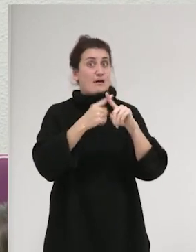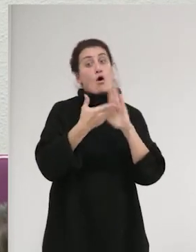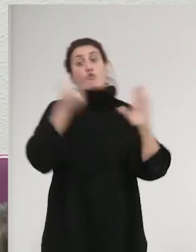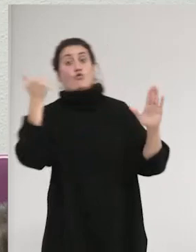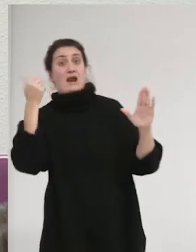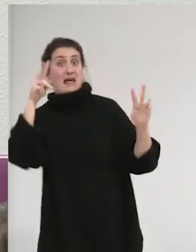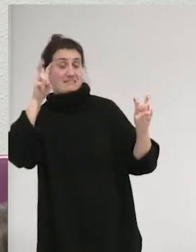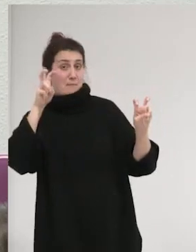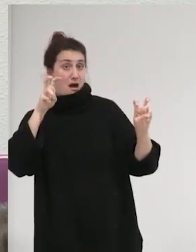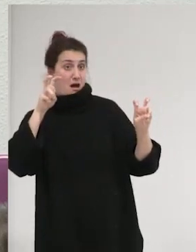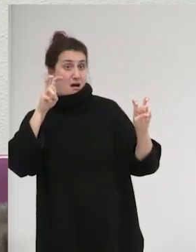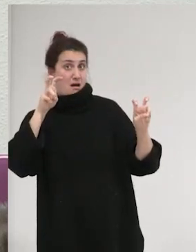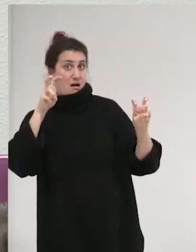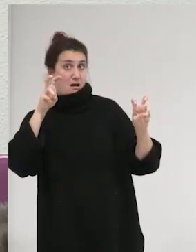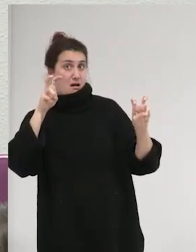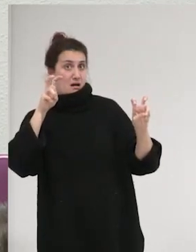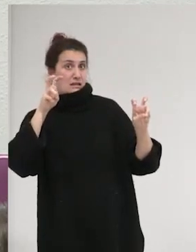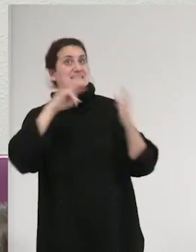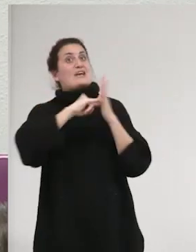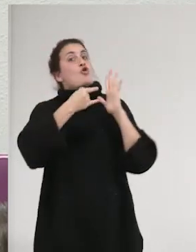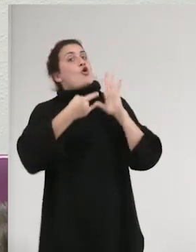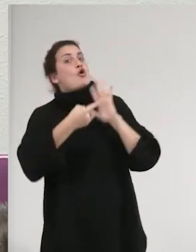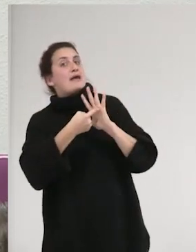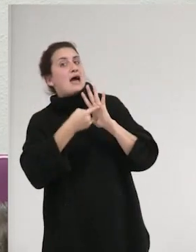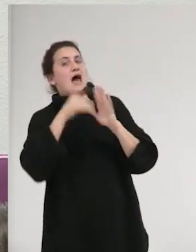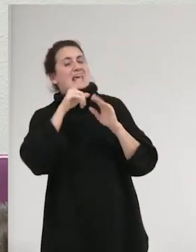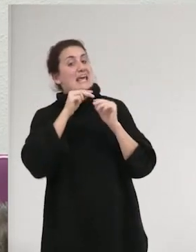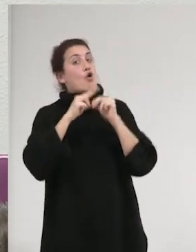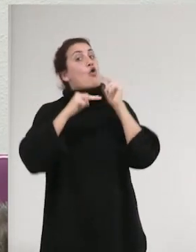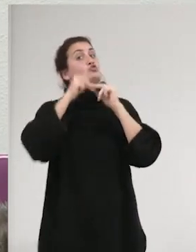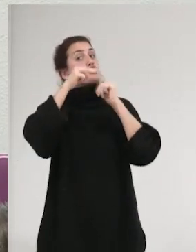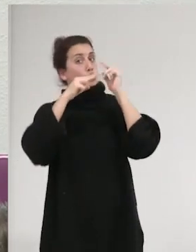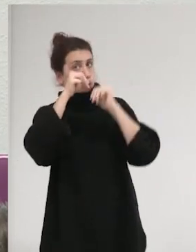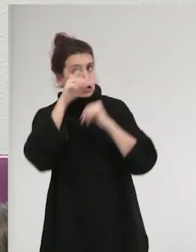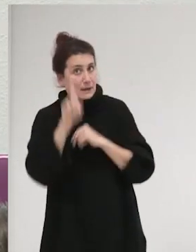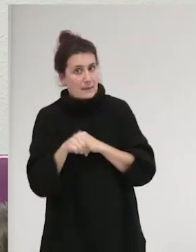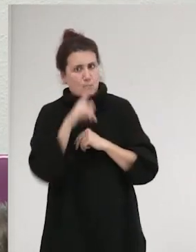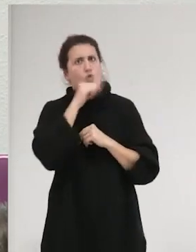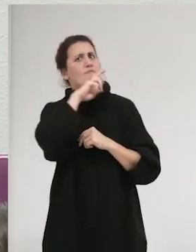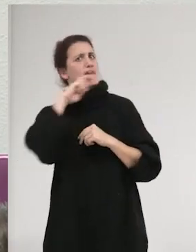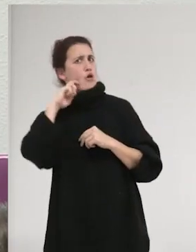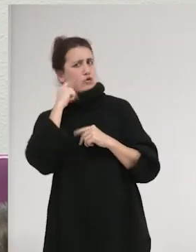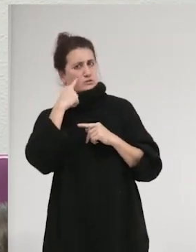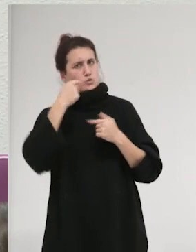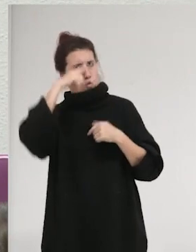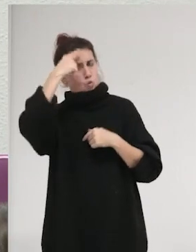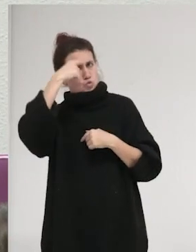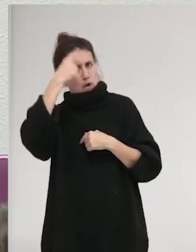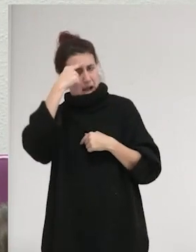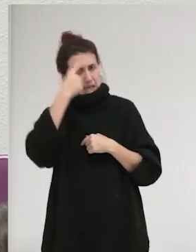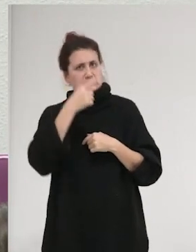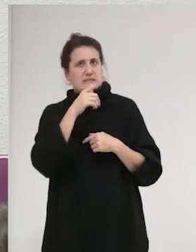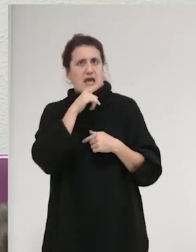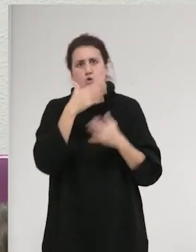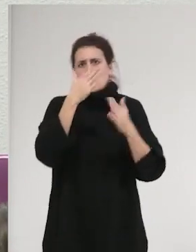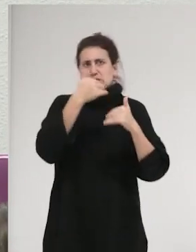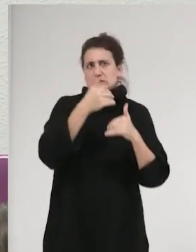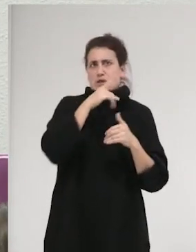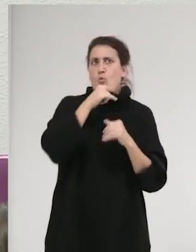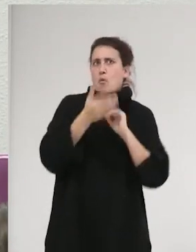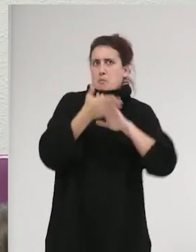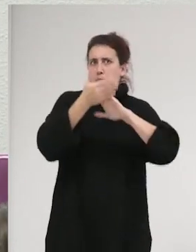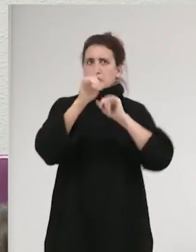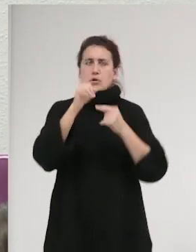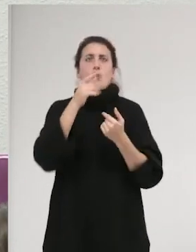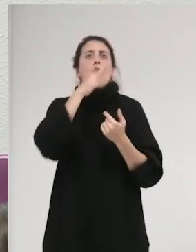ser una tecnología y una construcción también con una serie de valores culturales que no existe una sexualidad